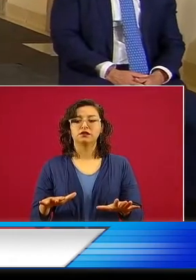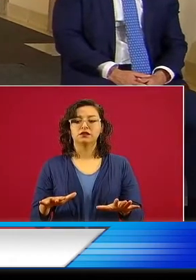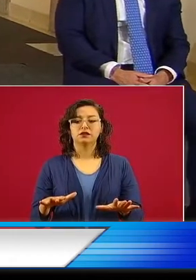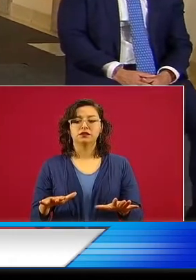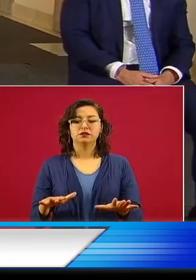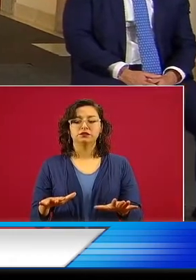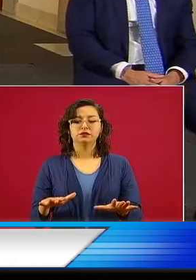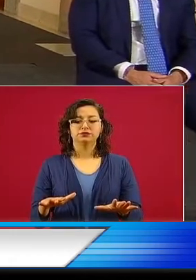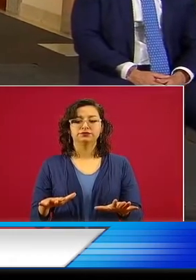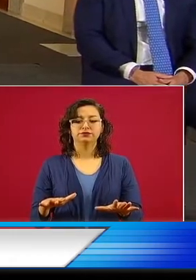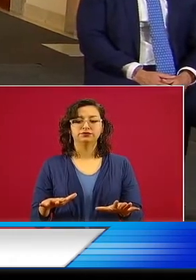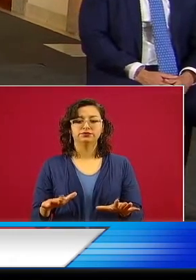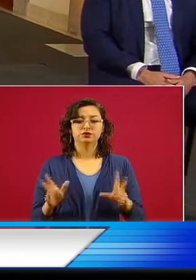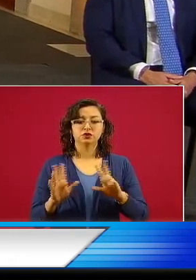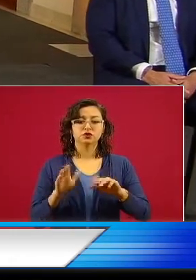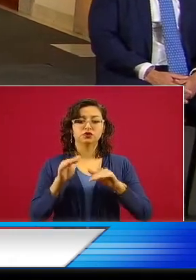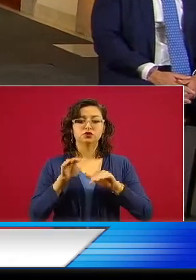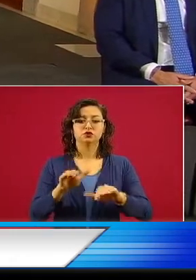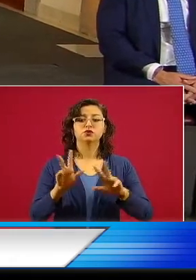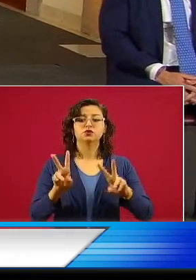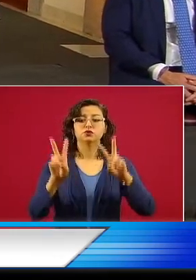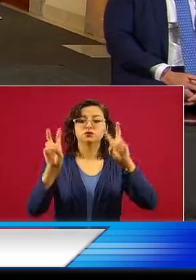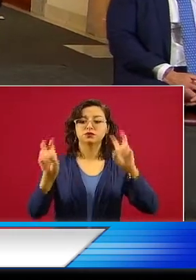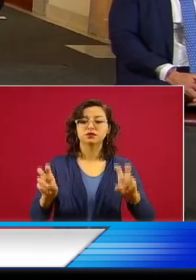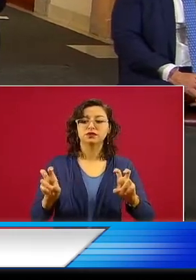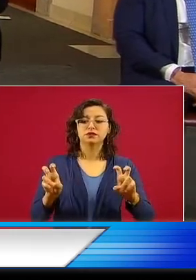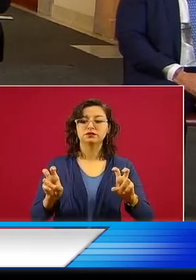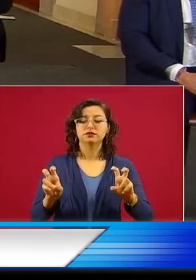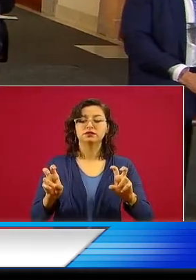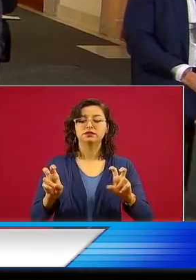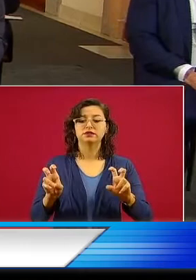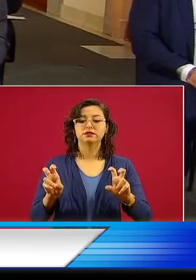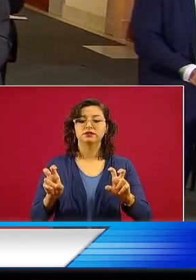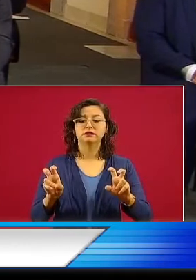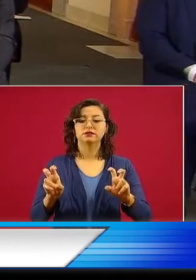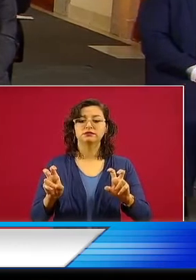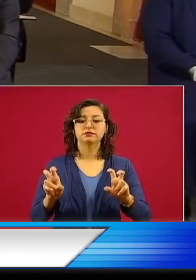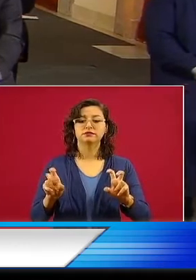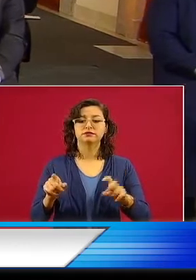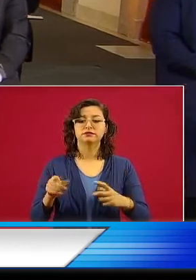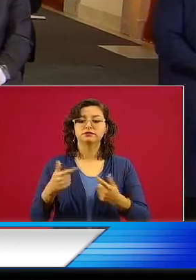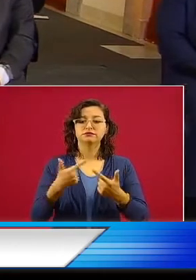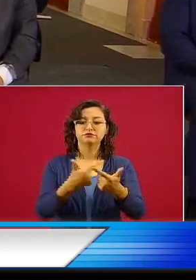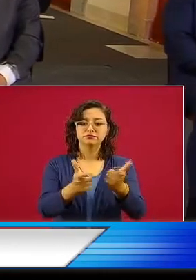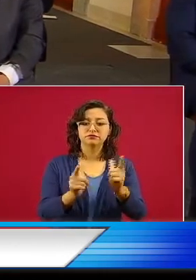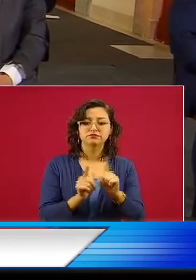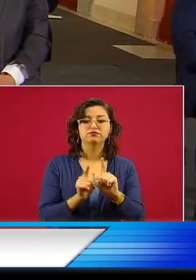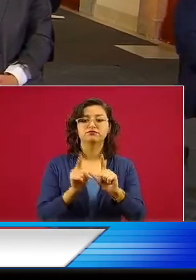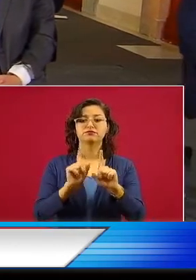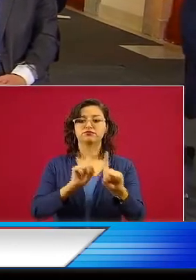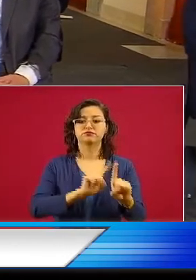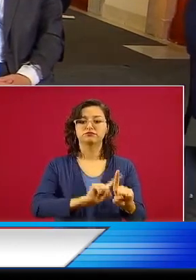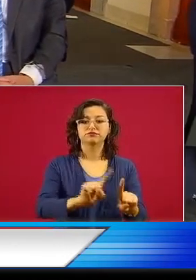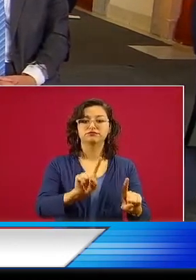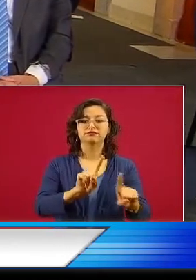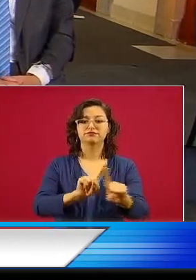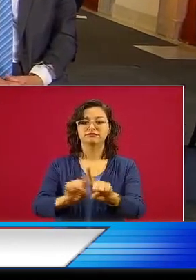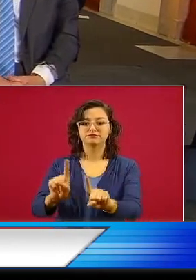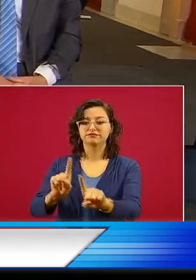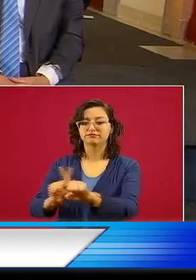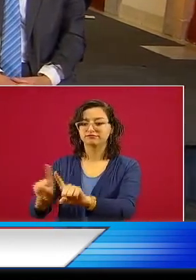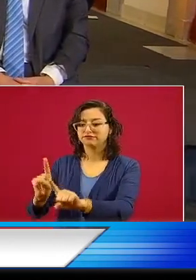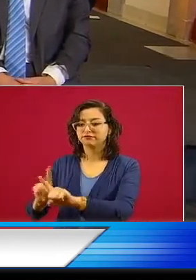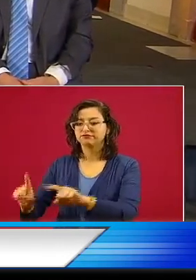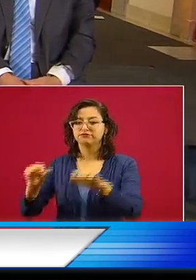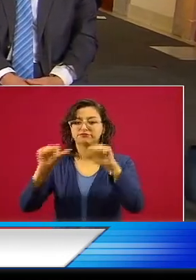crisis, pero México saldrá adelante. En este momento, todas las proyecciones anuncian la caída inminente de todas las economías del mundo.